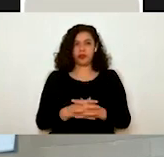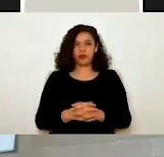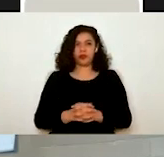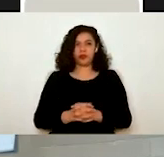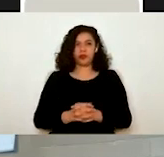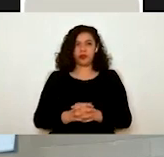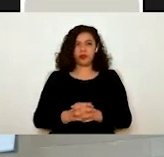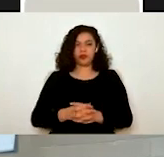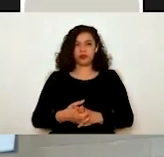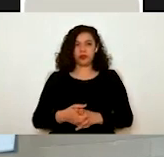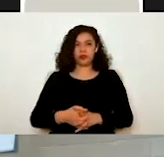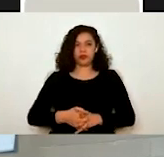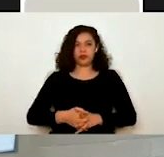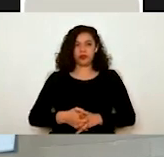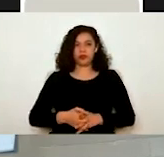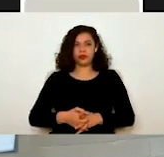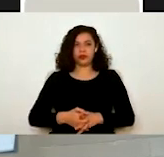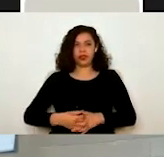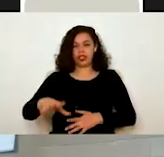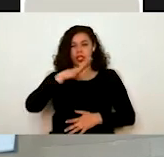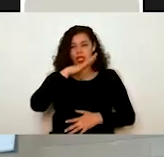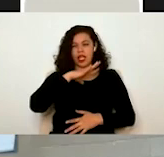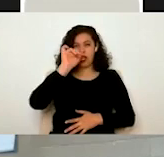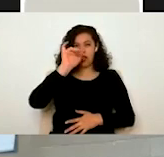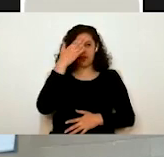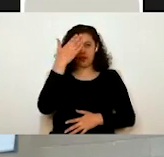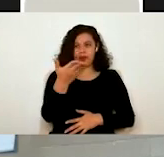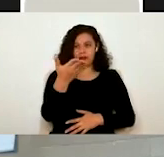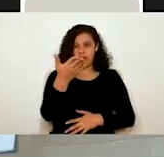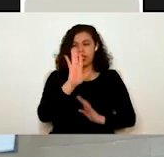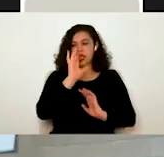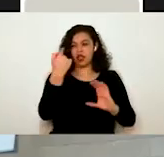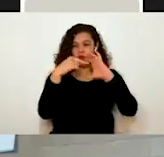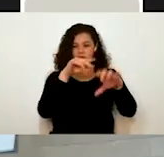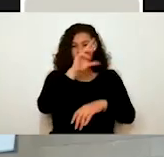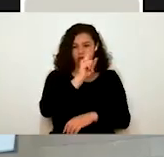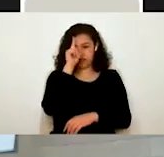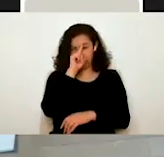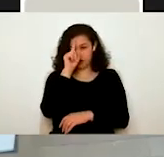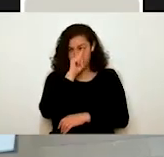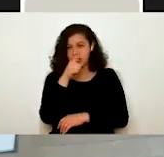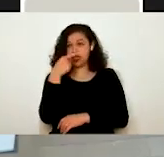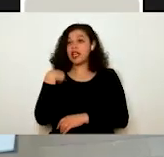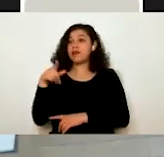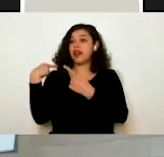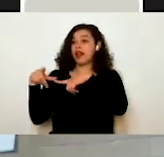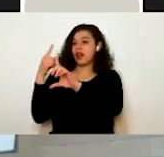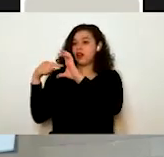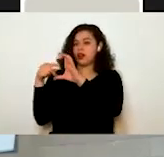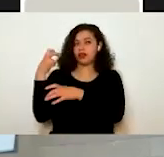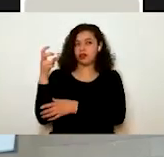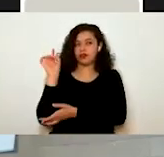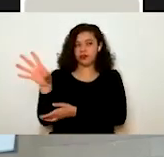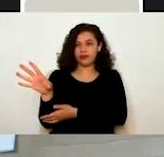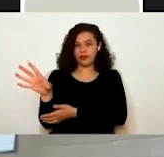Ha respondido el requerimiento. Perdón, este no es el correo, es el correo del asesor. Ese es el correo que ustedes reciben. En respuesta